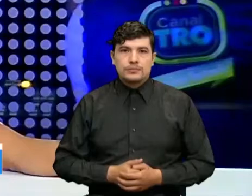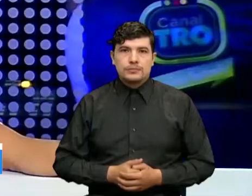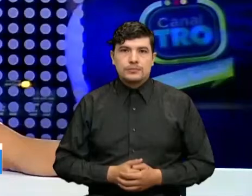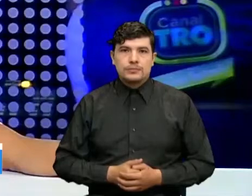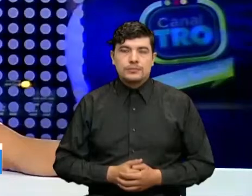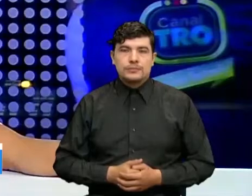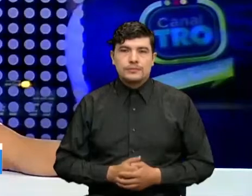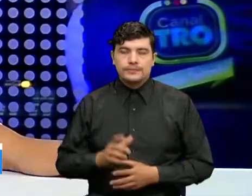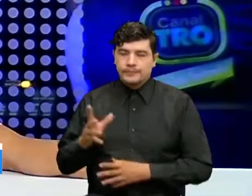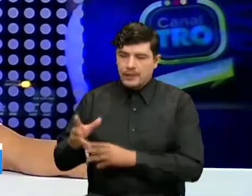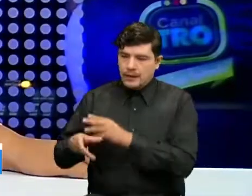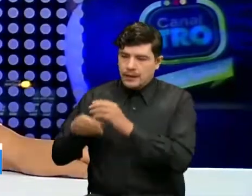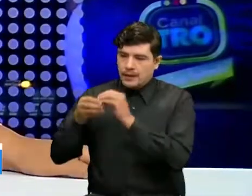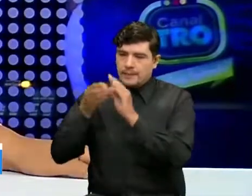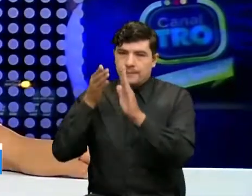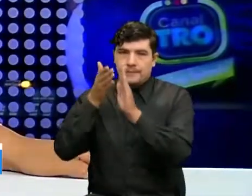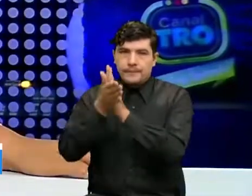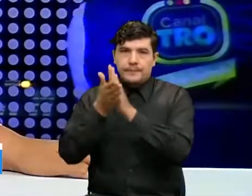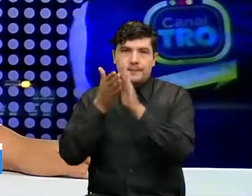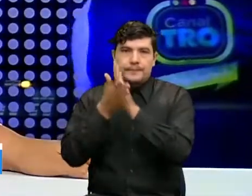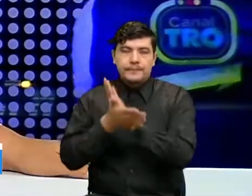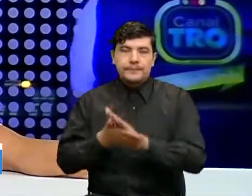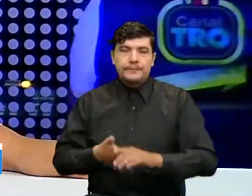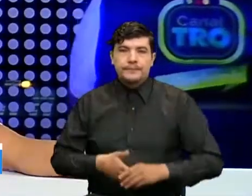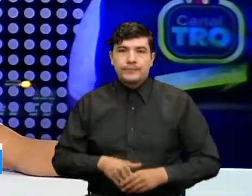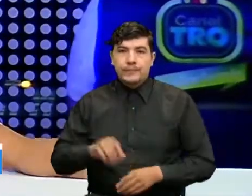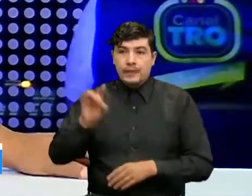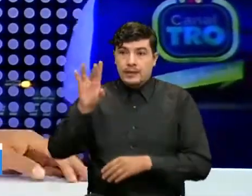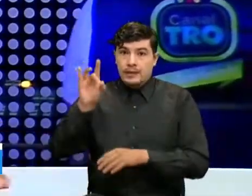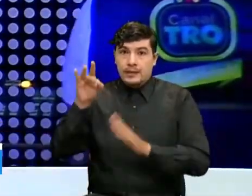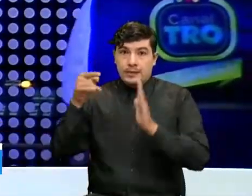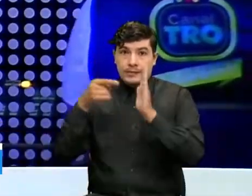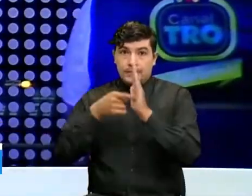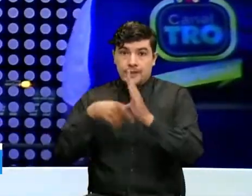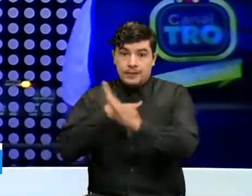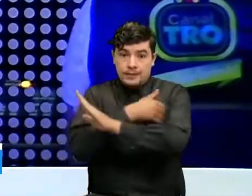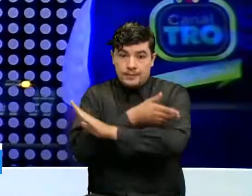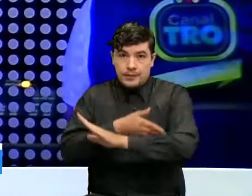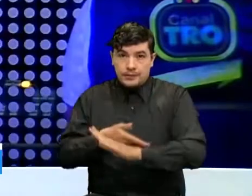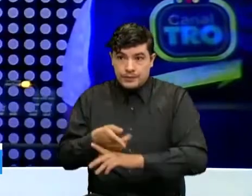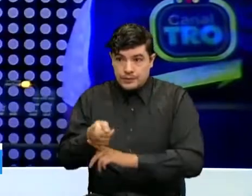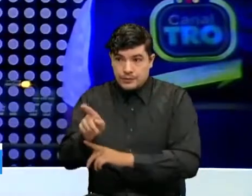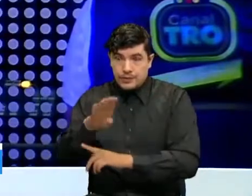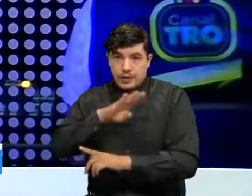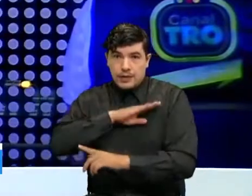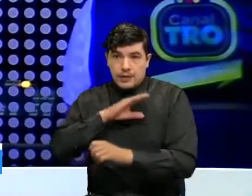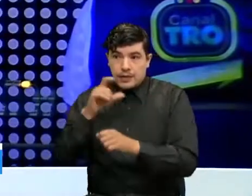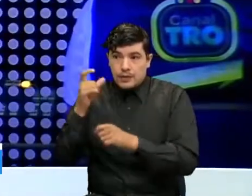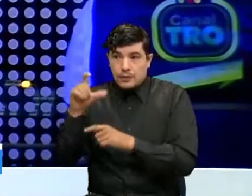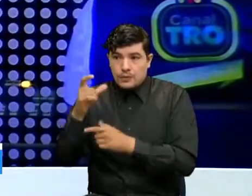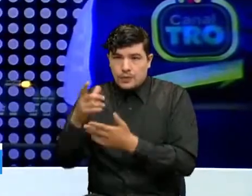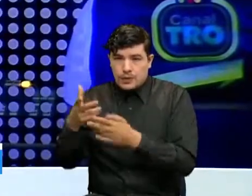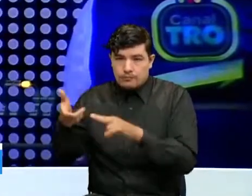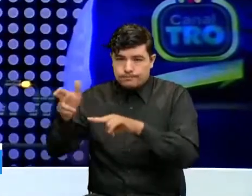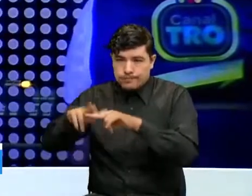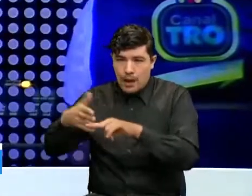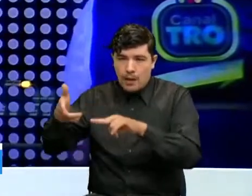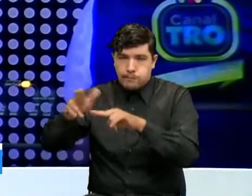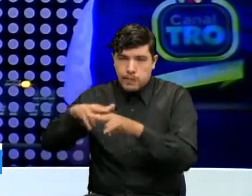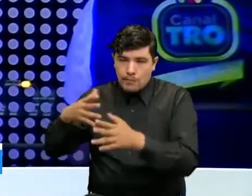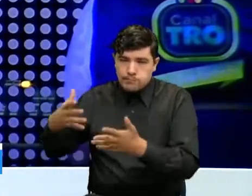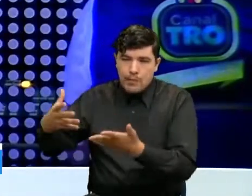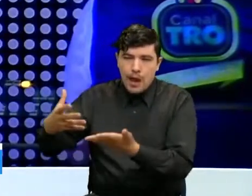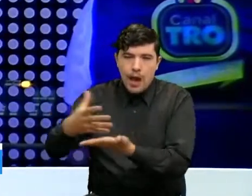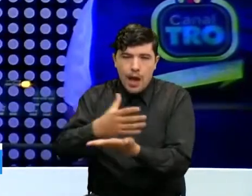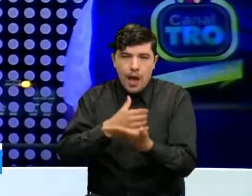Avanzamos con más temas. Al menos 15 mil millones de pesos se espera recaudar la Alcaldía de Cúcuta en tributos durante la vigencia actual